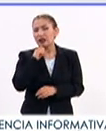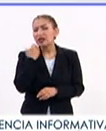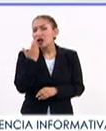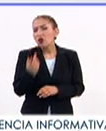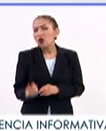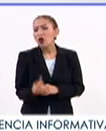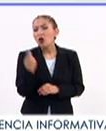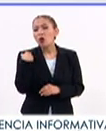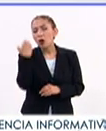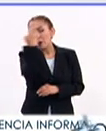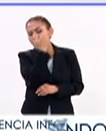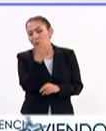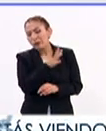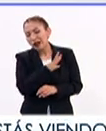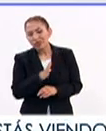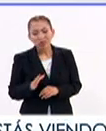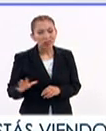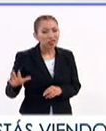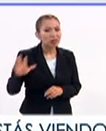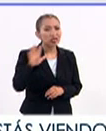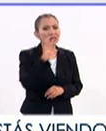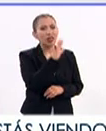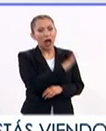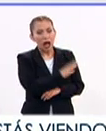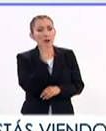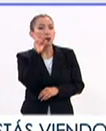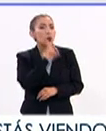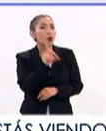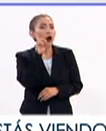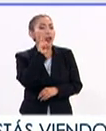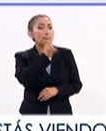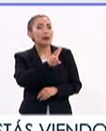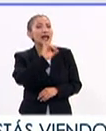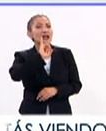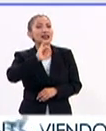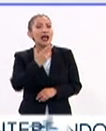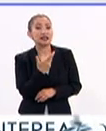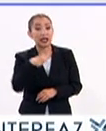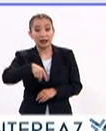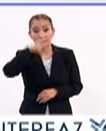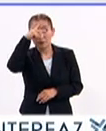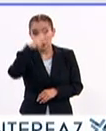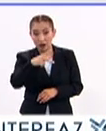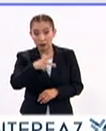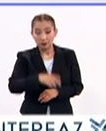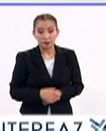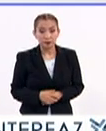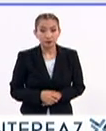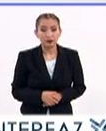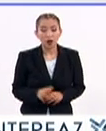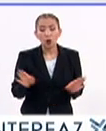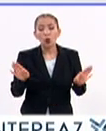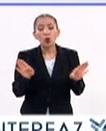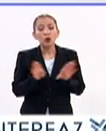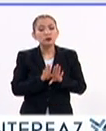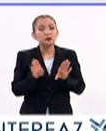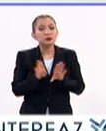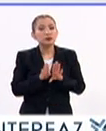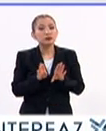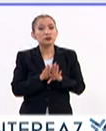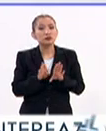preguntarle cuál es el diagnóstico general de las mujeres con VIH en México. ¿Cómo se han